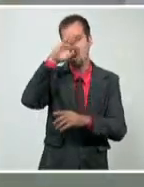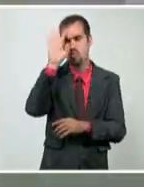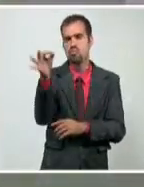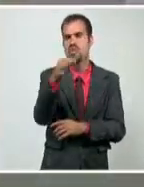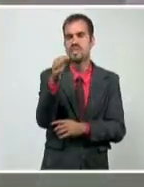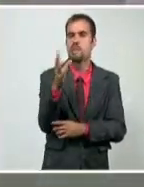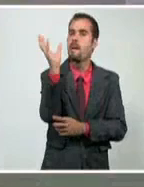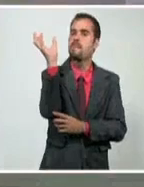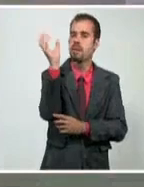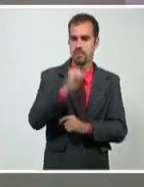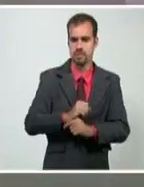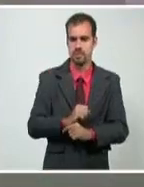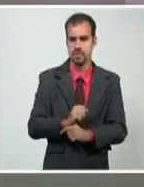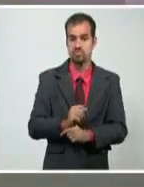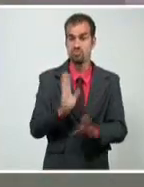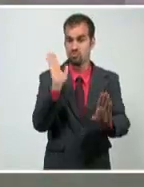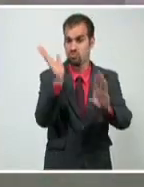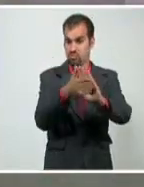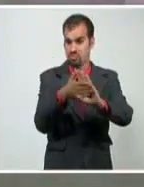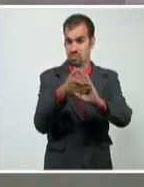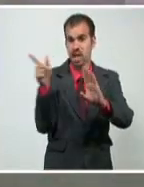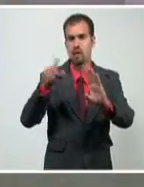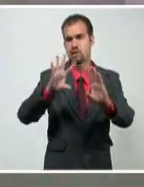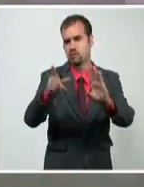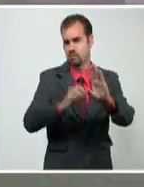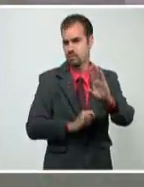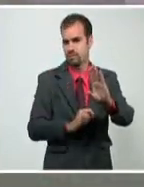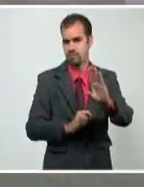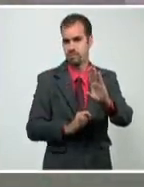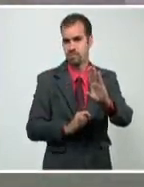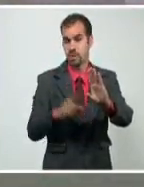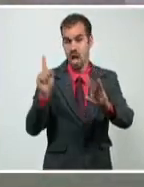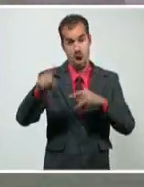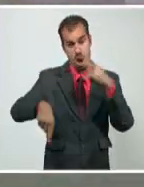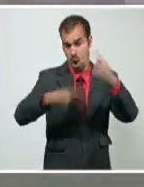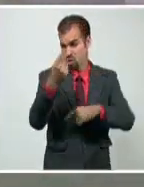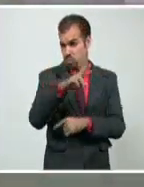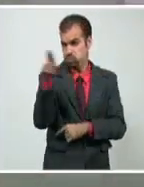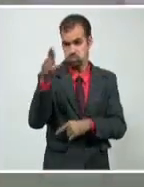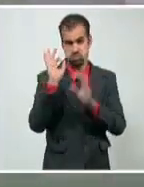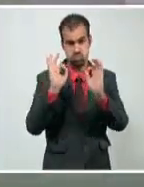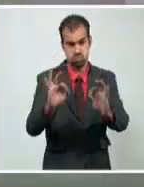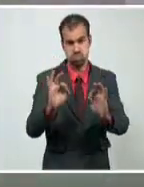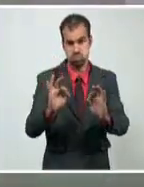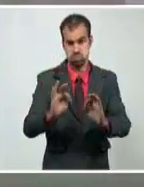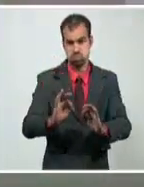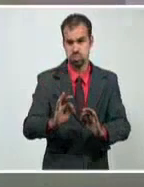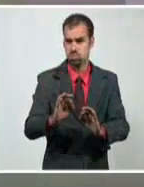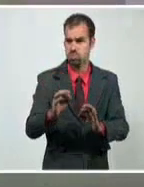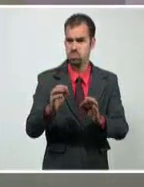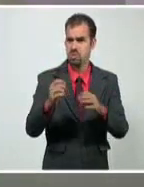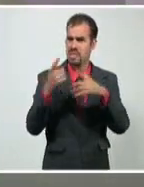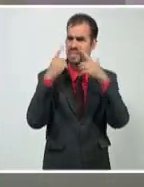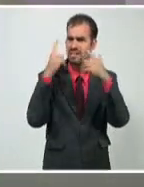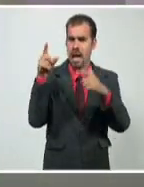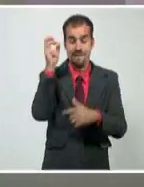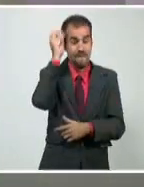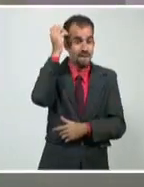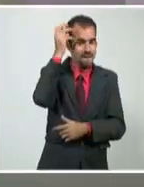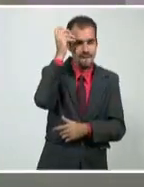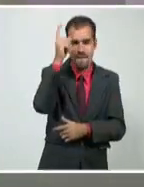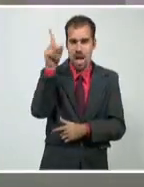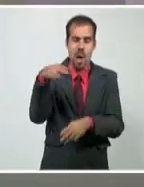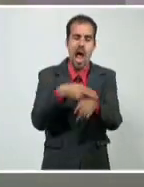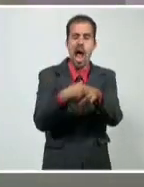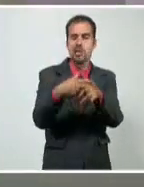delitos como robo con violencia y lesiones graves, contrarrevolucionario con importantes dotes creativas para contar